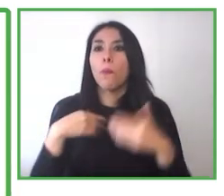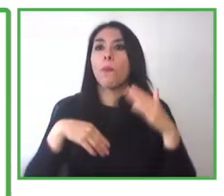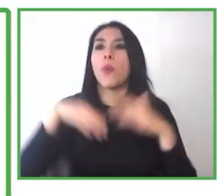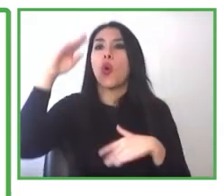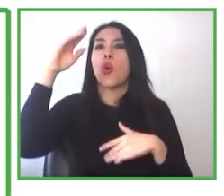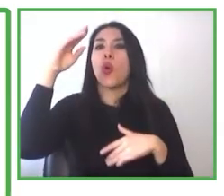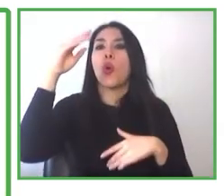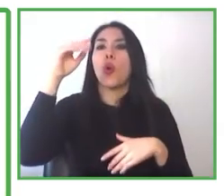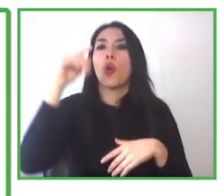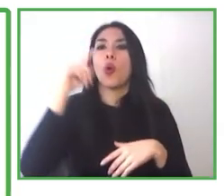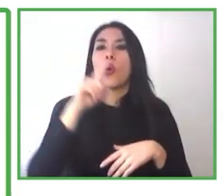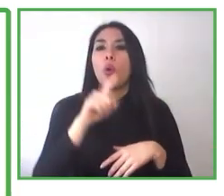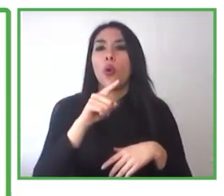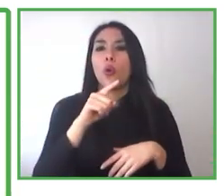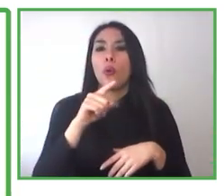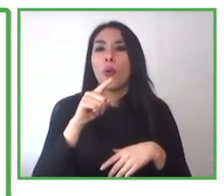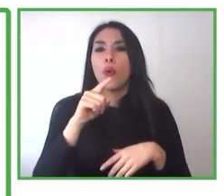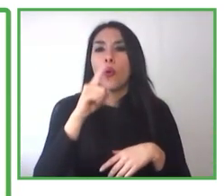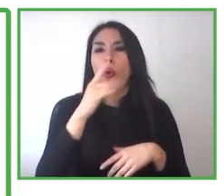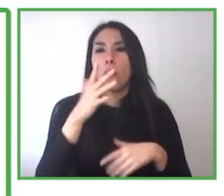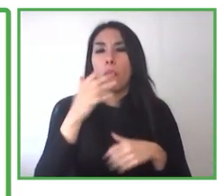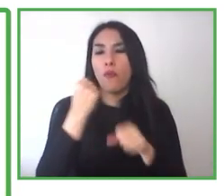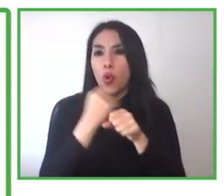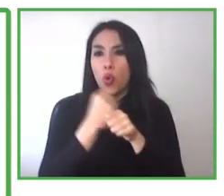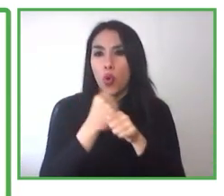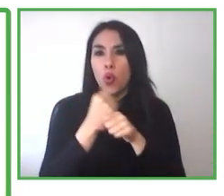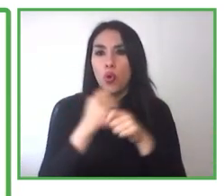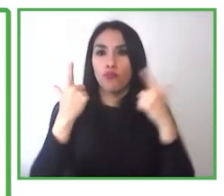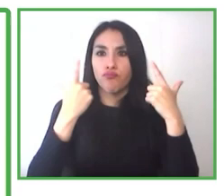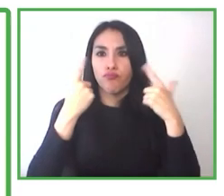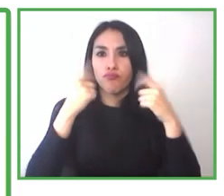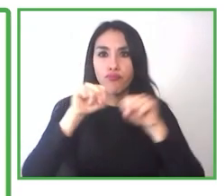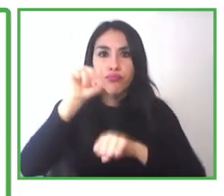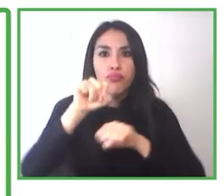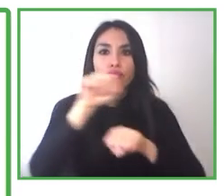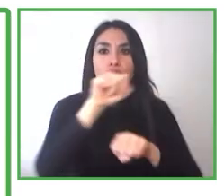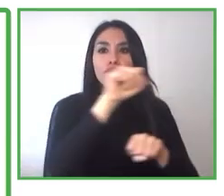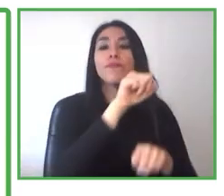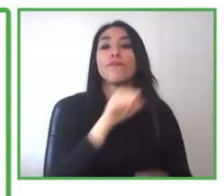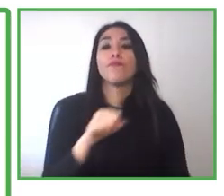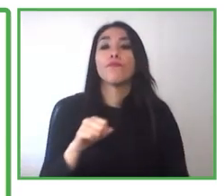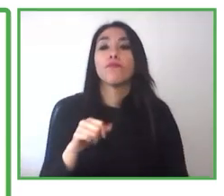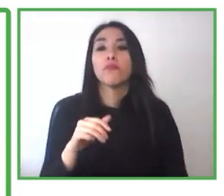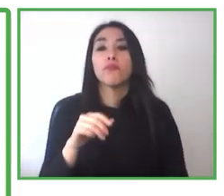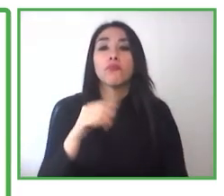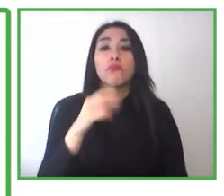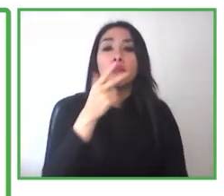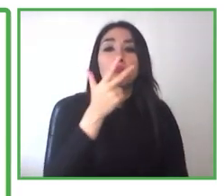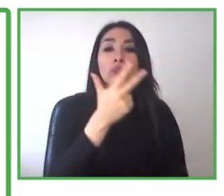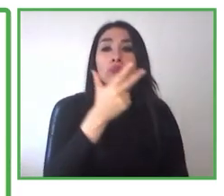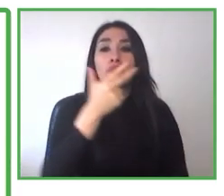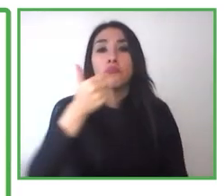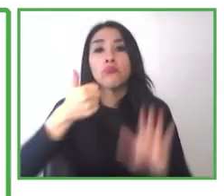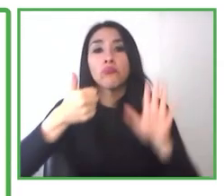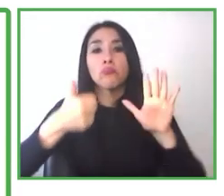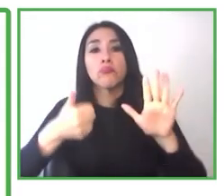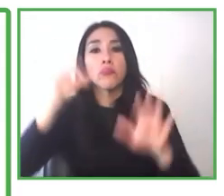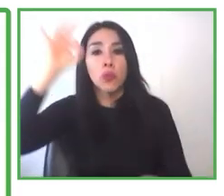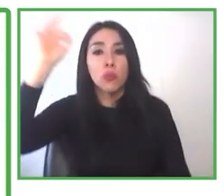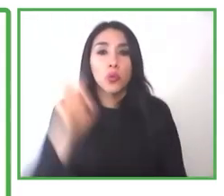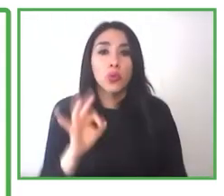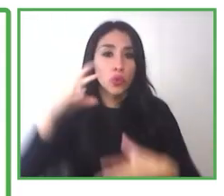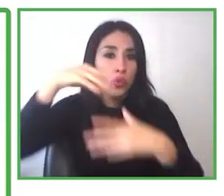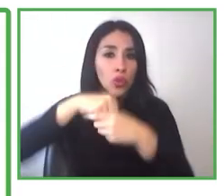donde cerca del 36% son mujeres, y alrededor de 1